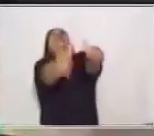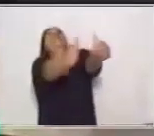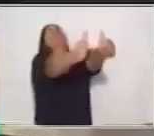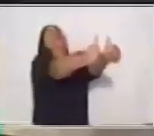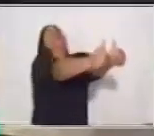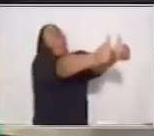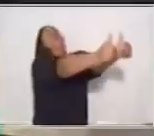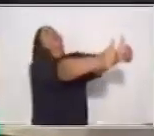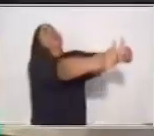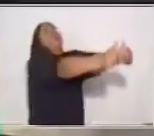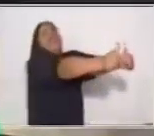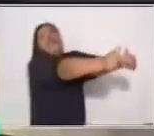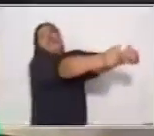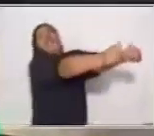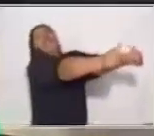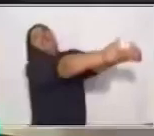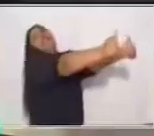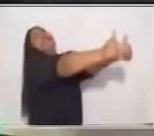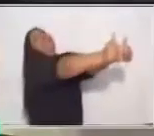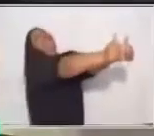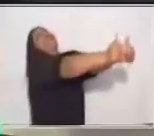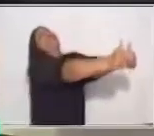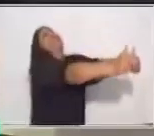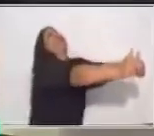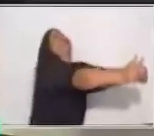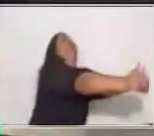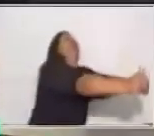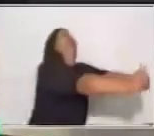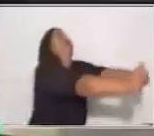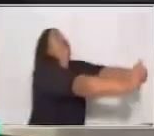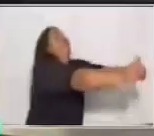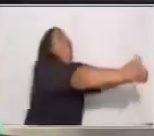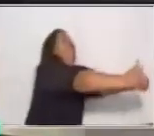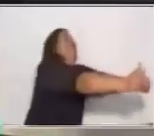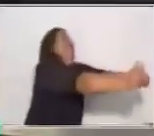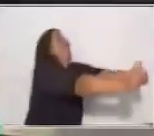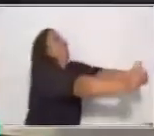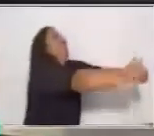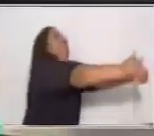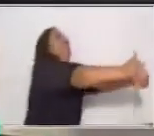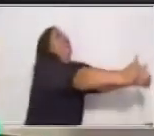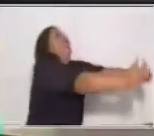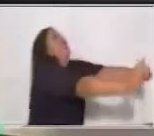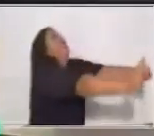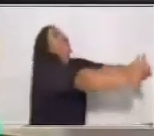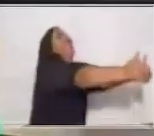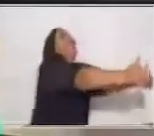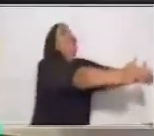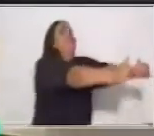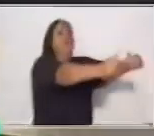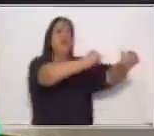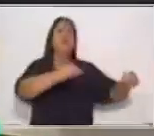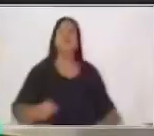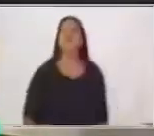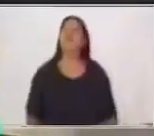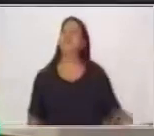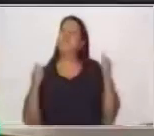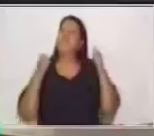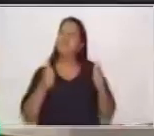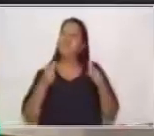atrás. Cabeza hacia atrás. Cabeza hacia atrás. Muy bien. Así alegre.